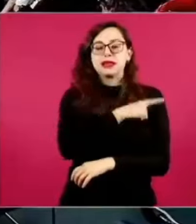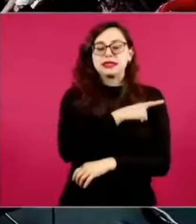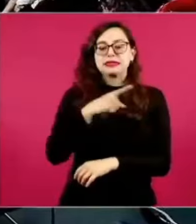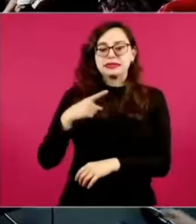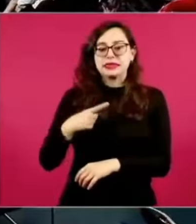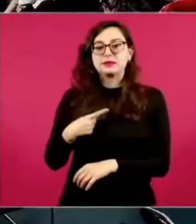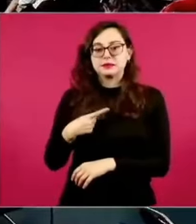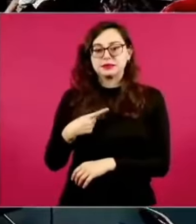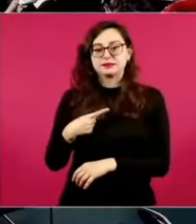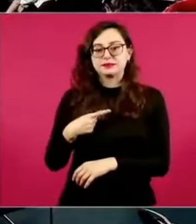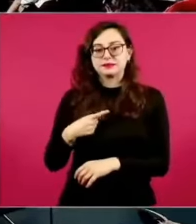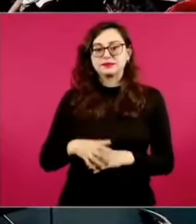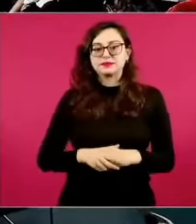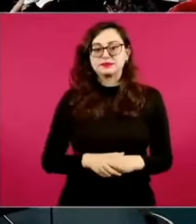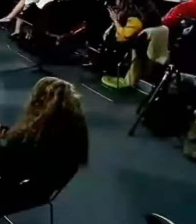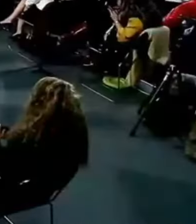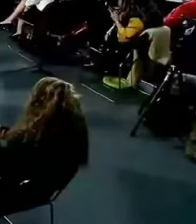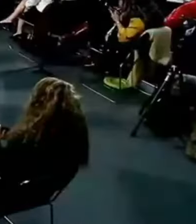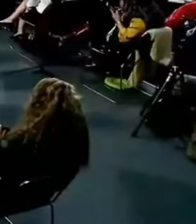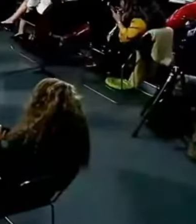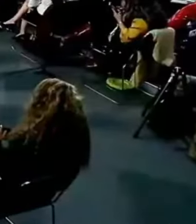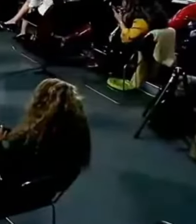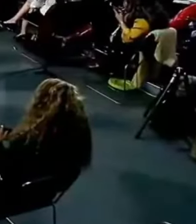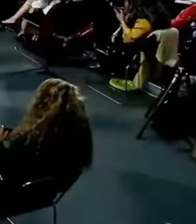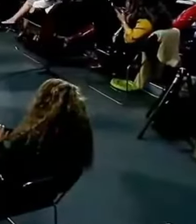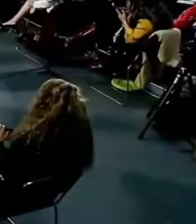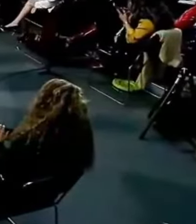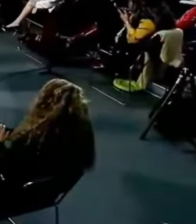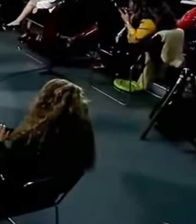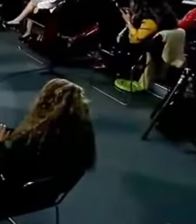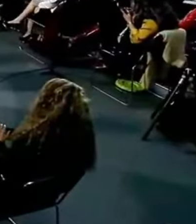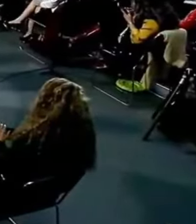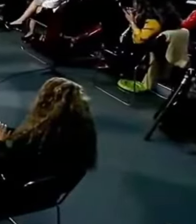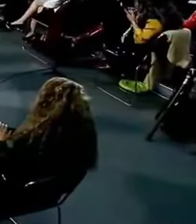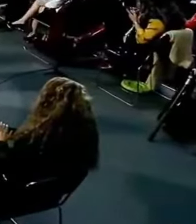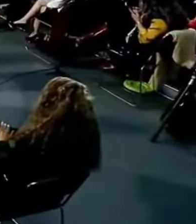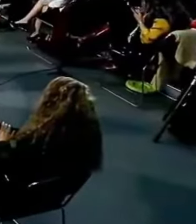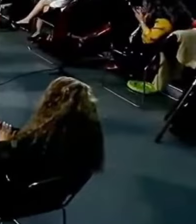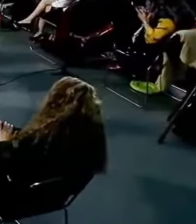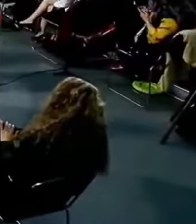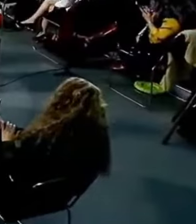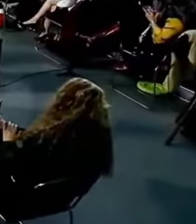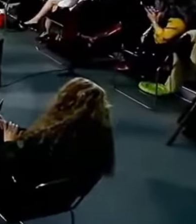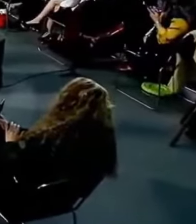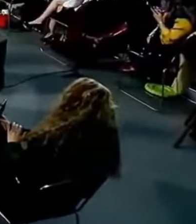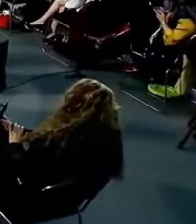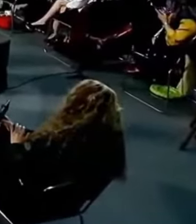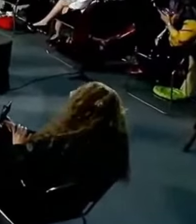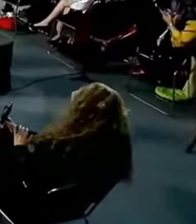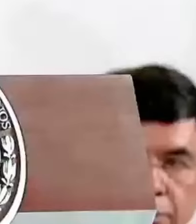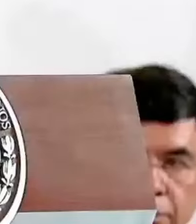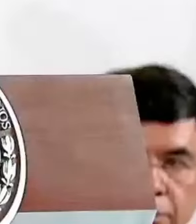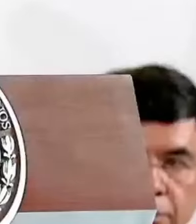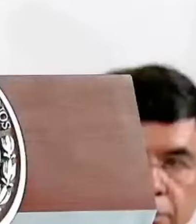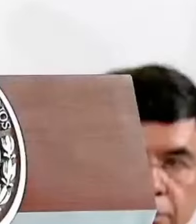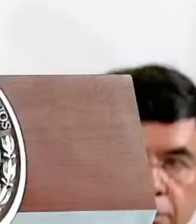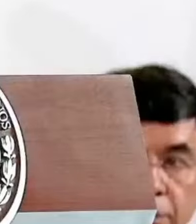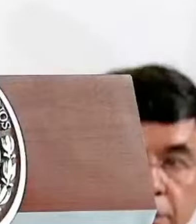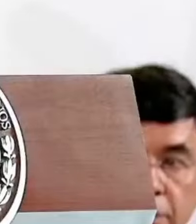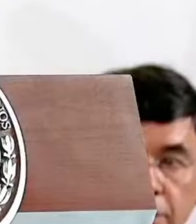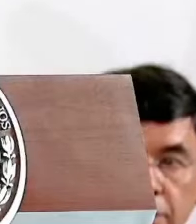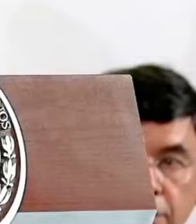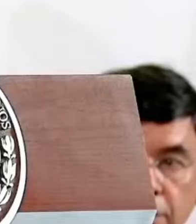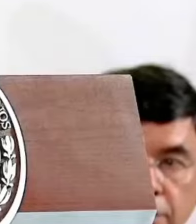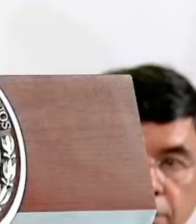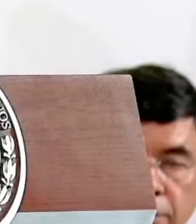es un canal pedagógico permanente de batalla de sentidos, porque el mundo